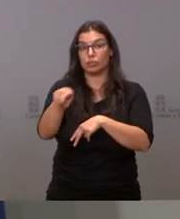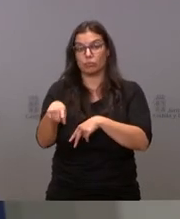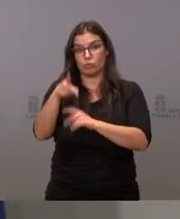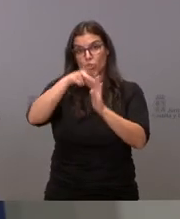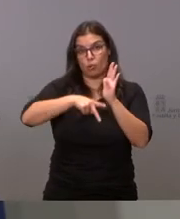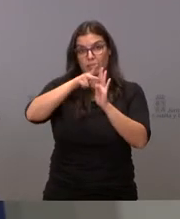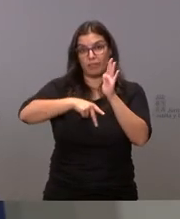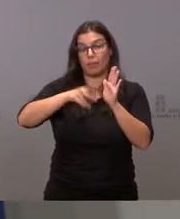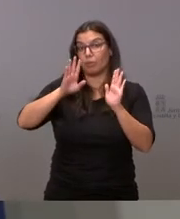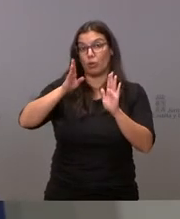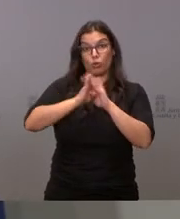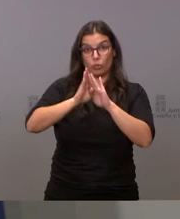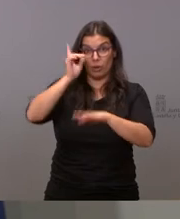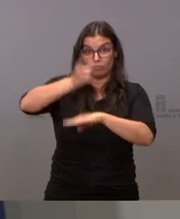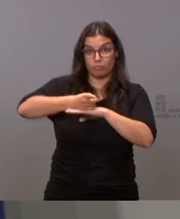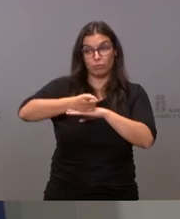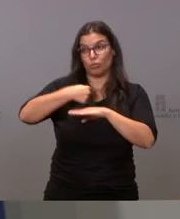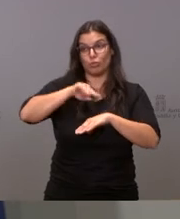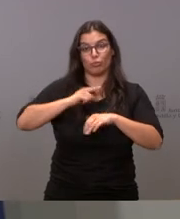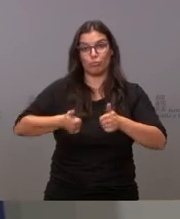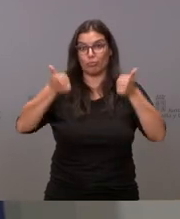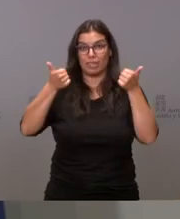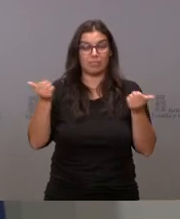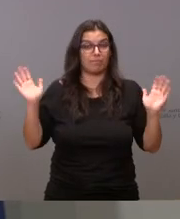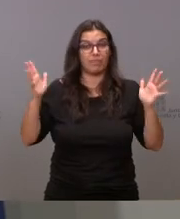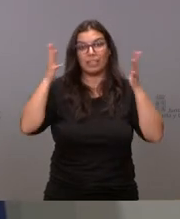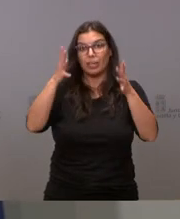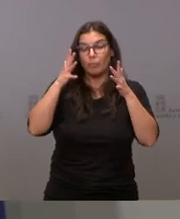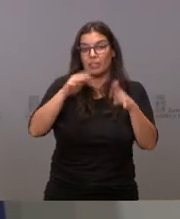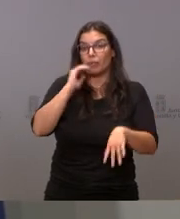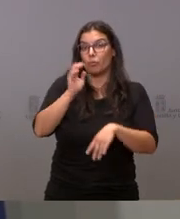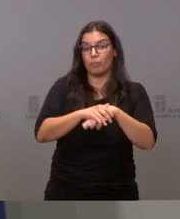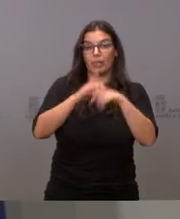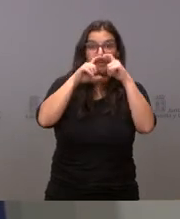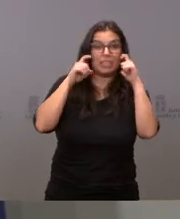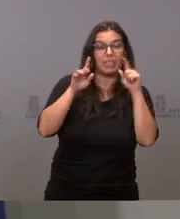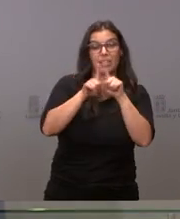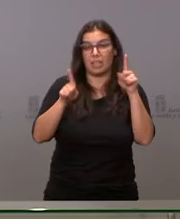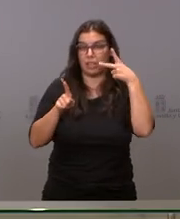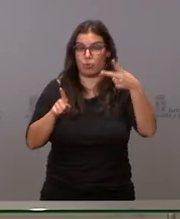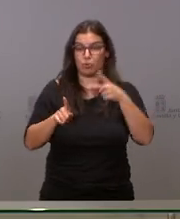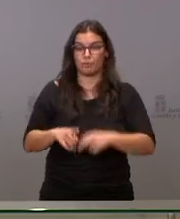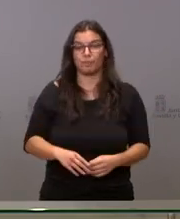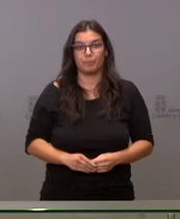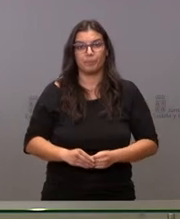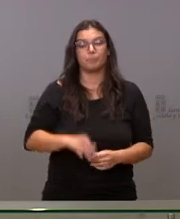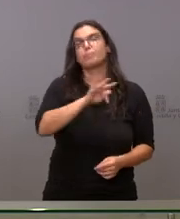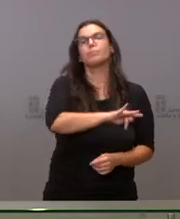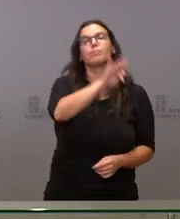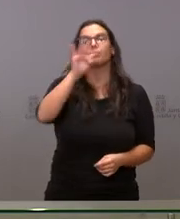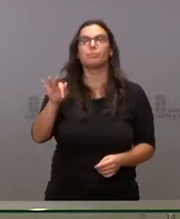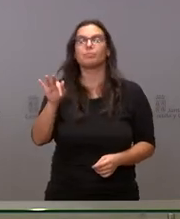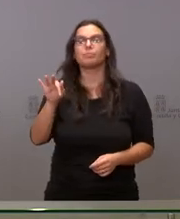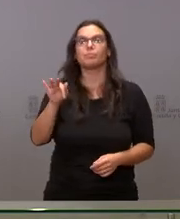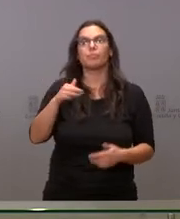pero mientras la norma esté en vigor nosotros no podemos hacer otra cosa que recomendar el cumplimiento de la misma Continuamos ahora con